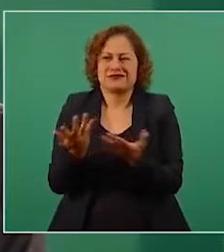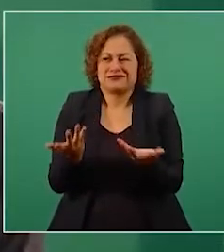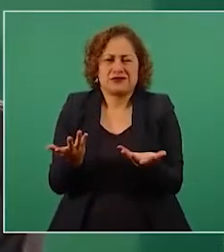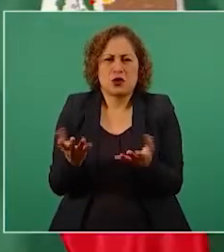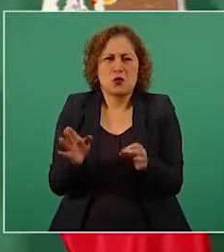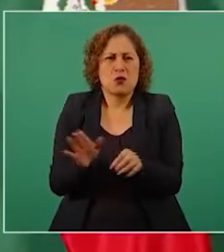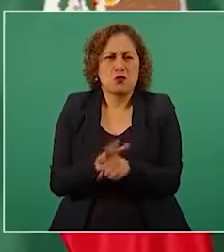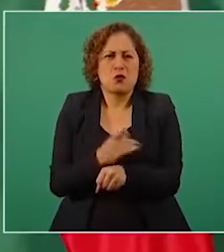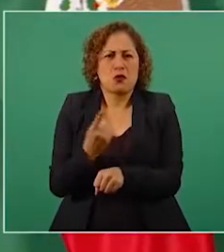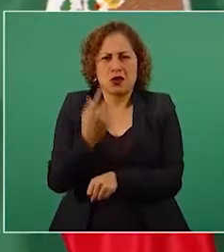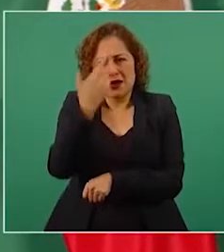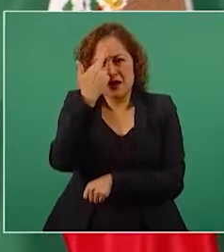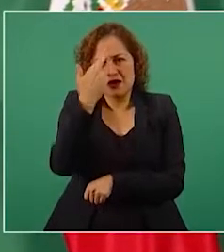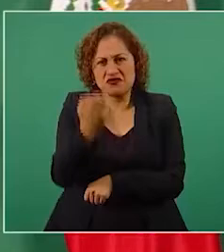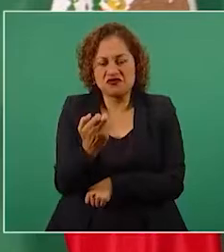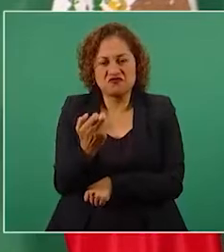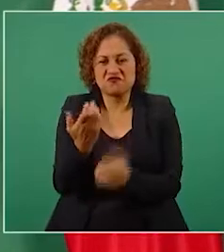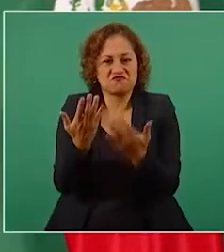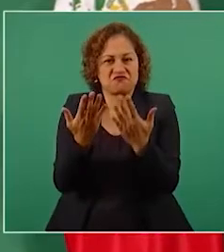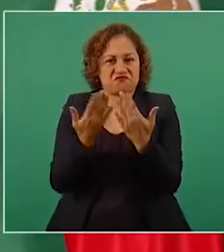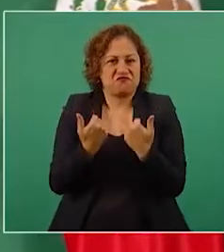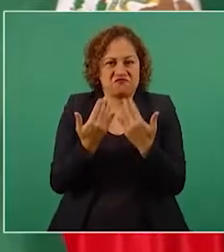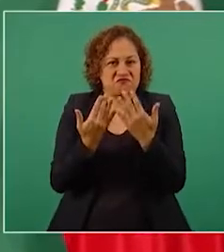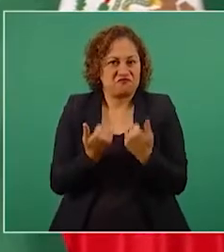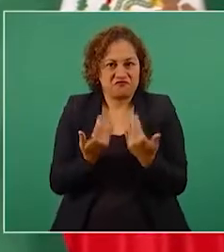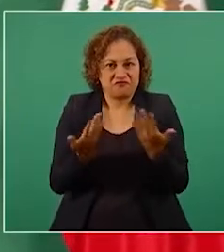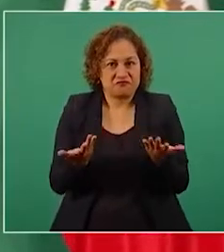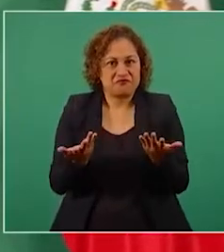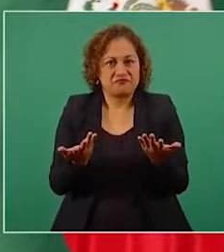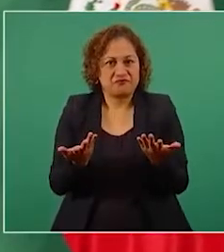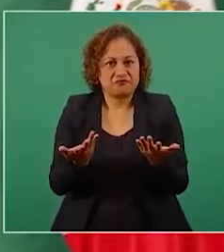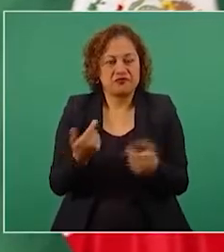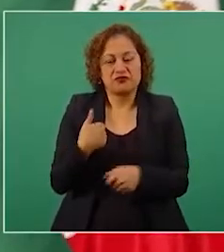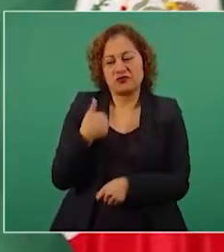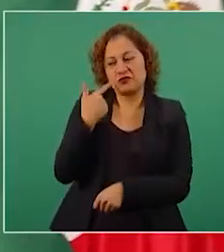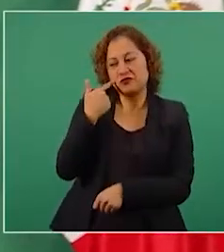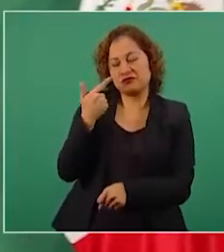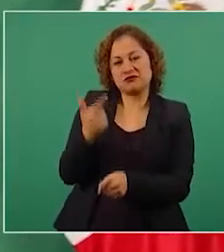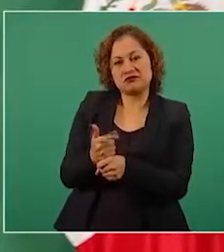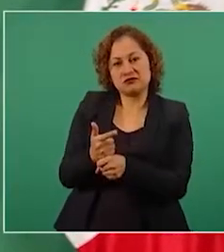repito, se me hace excesivo,